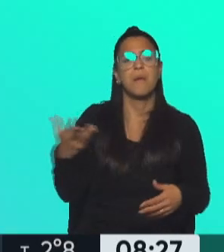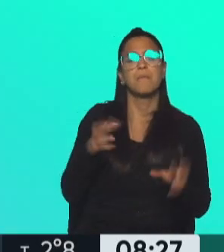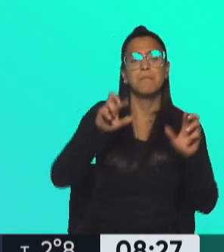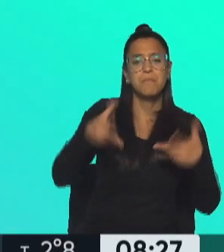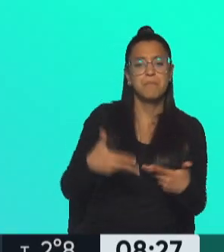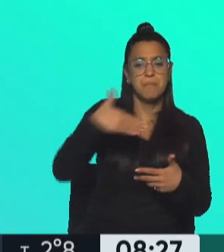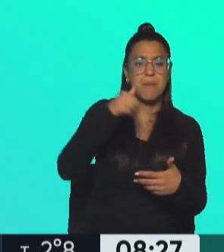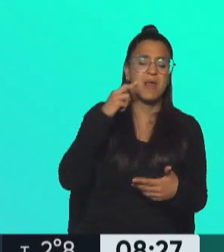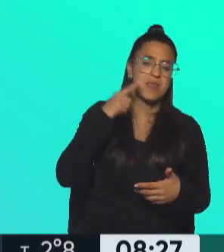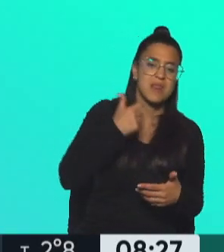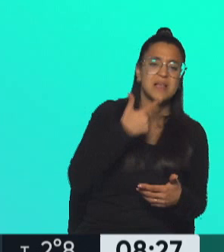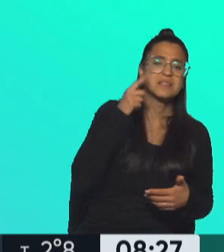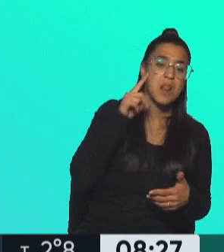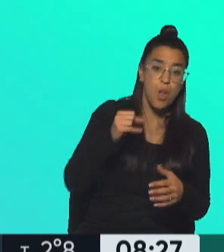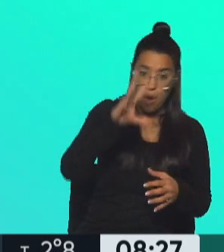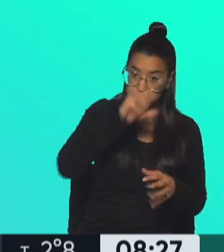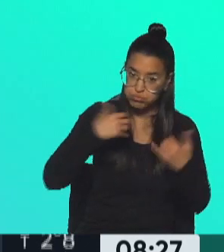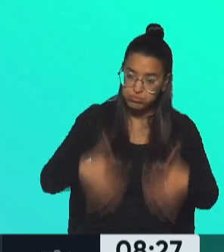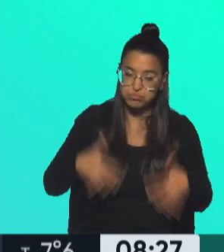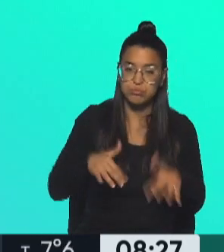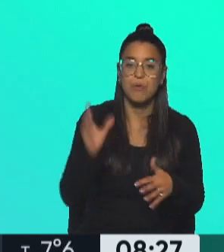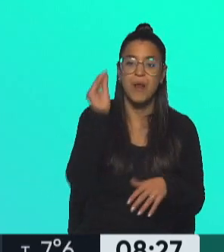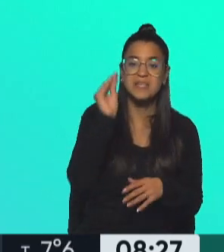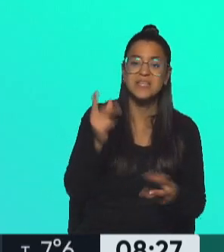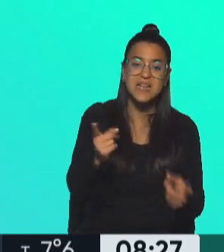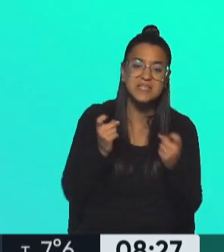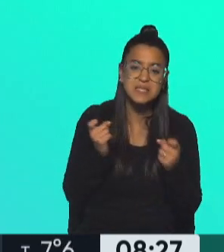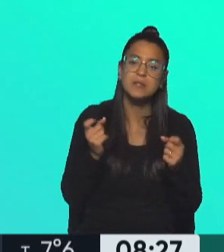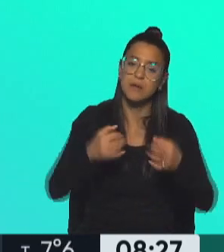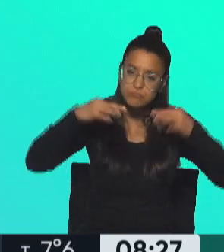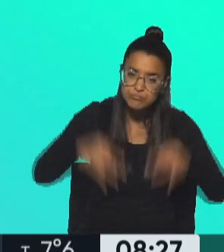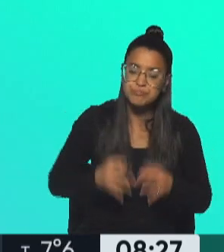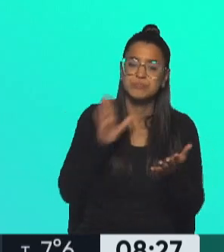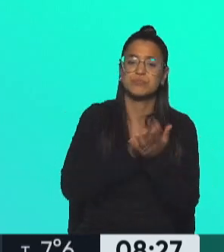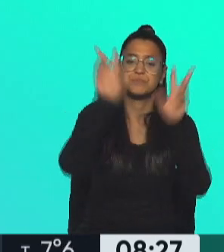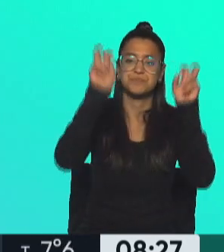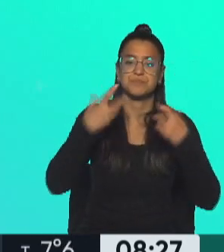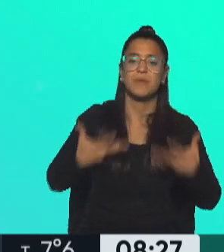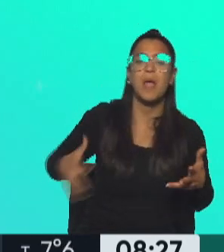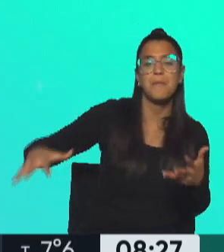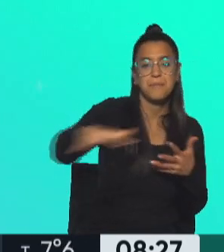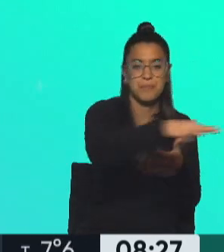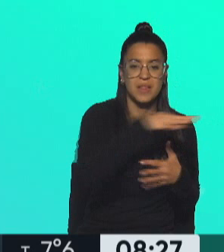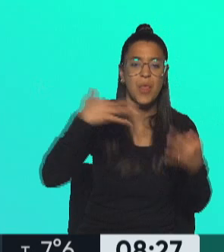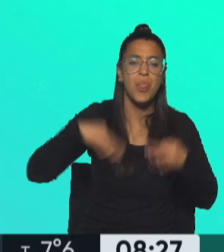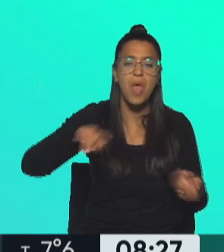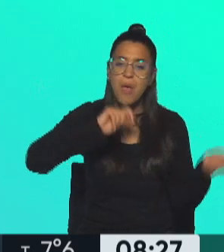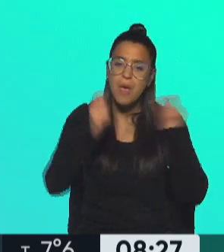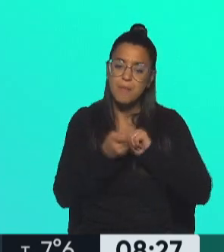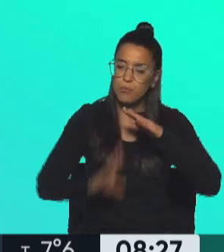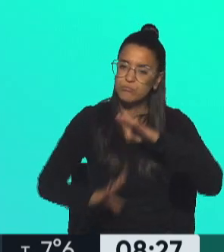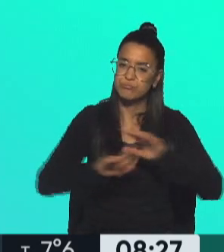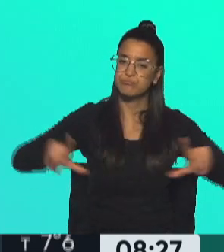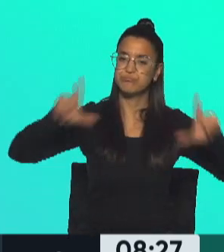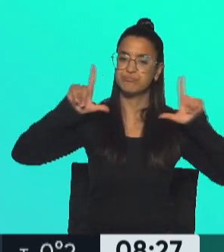presenta Marina Silva es audaz en un momento en que Brasil necesita tomar mucho más en serio el tema ambiental. Tenemos que convertirnos en protagonistas